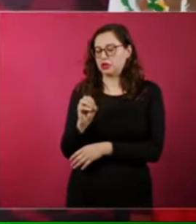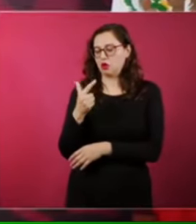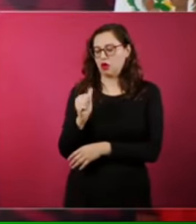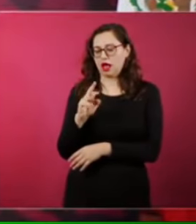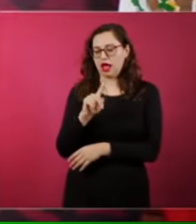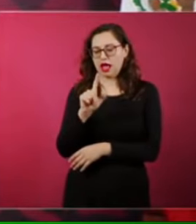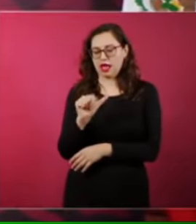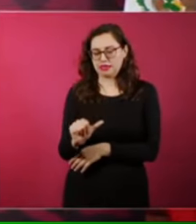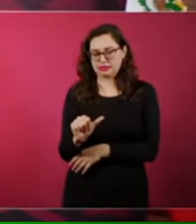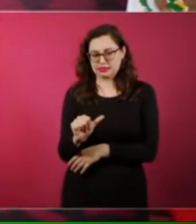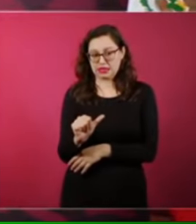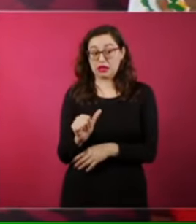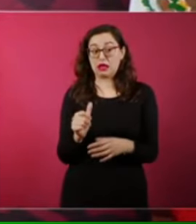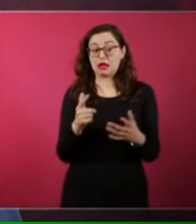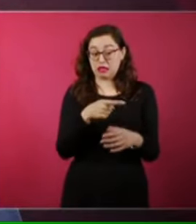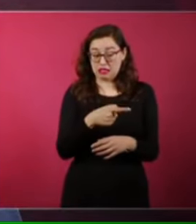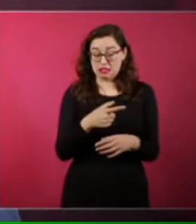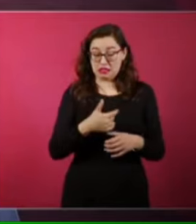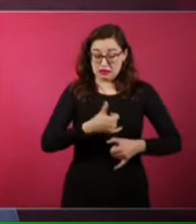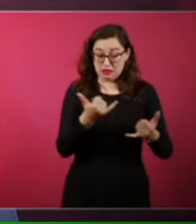revolucionario o bandido.